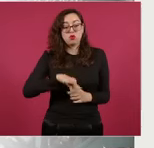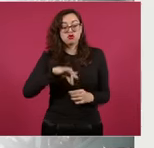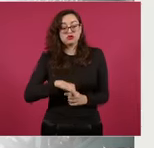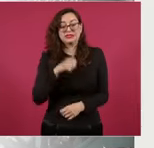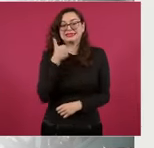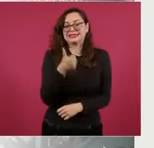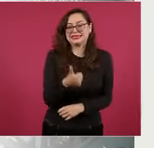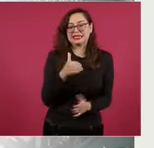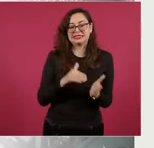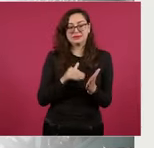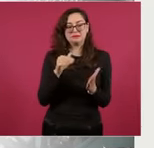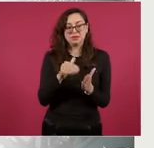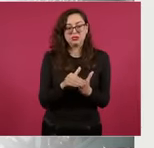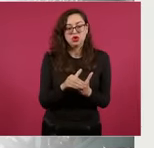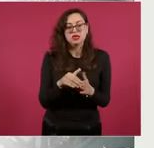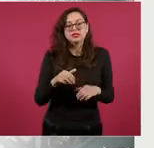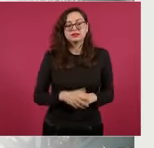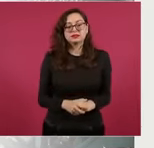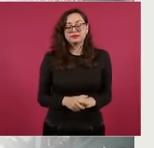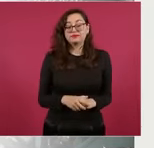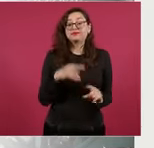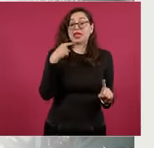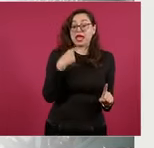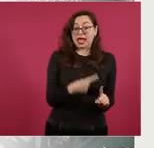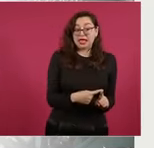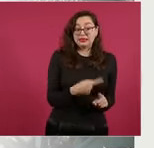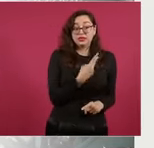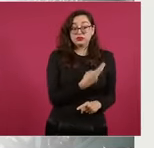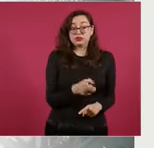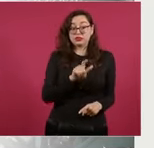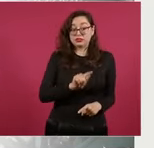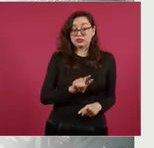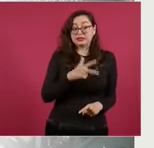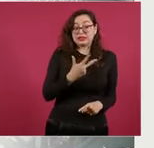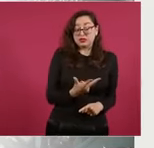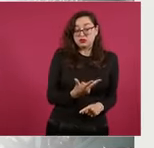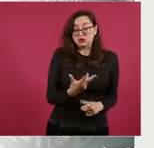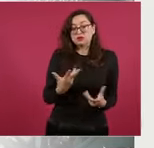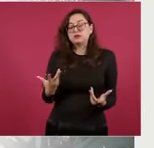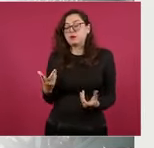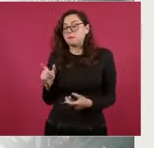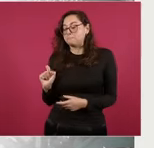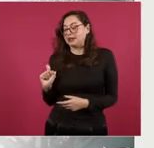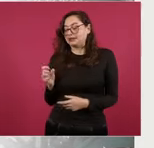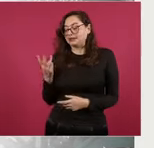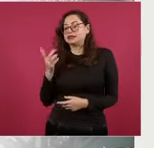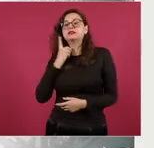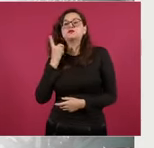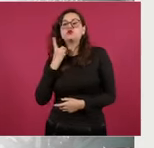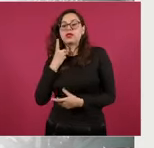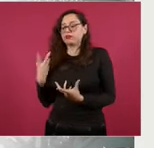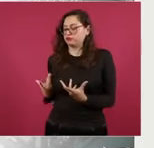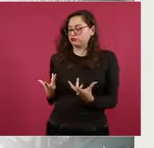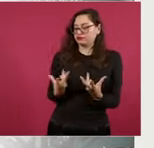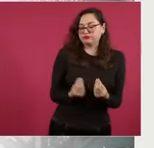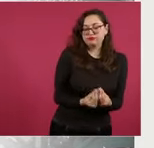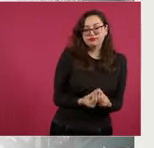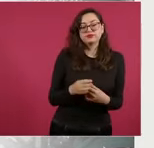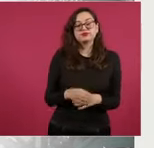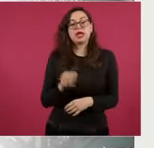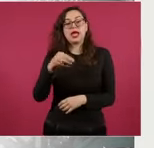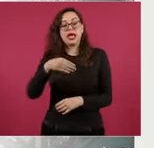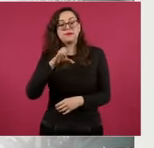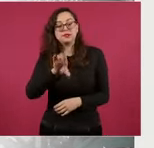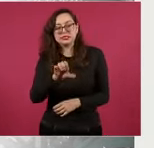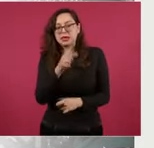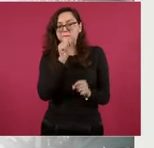623 mil votos entre el cociente natural le tocan 23 diputados. Movimiento Ciudadanos